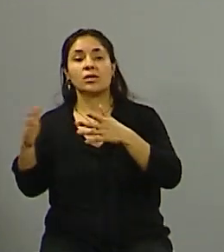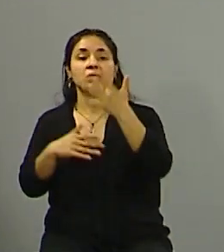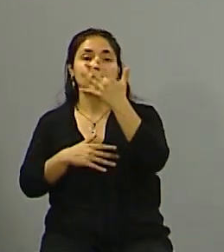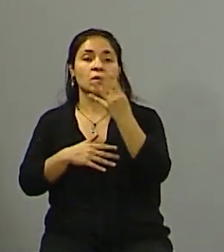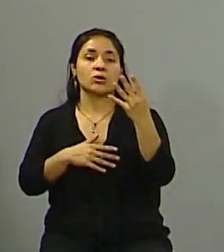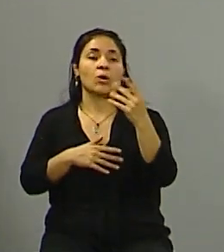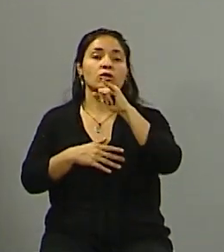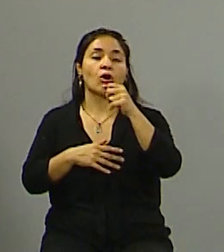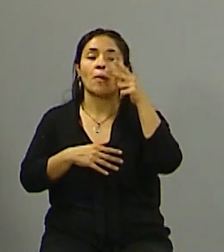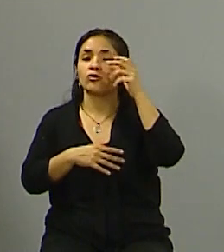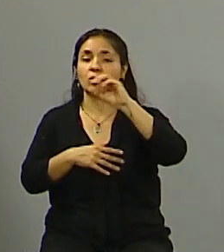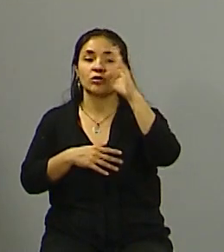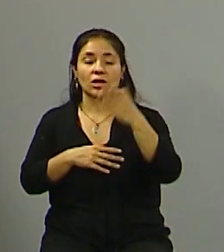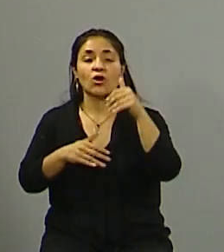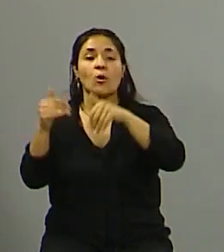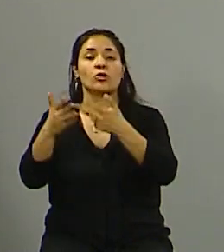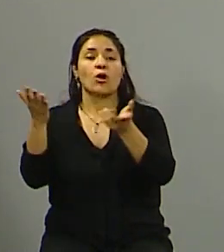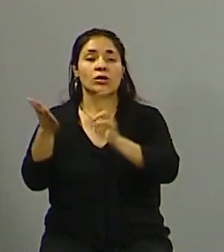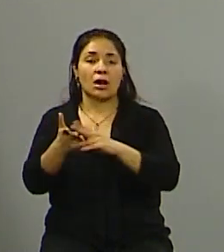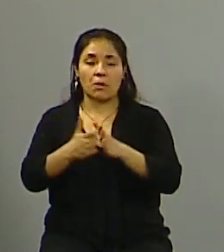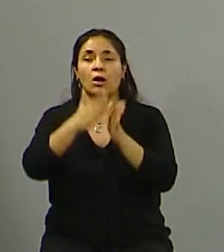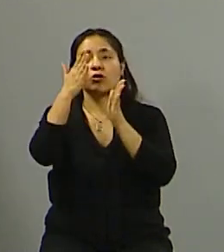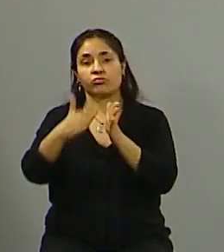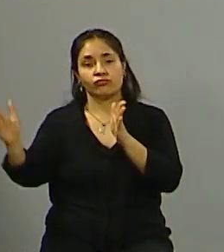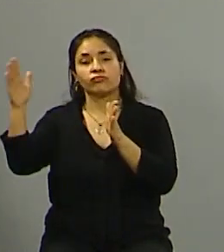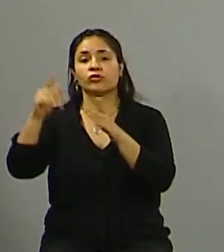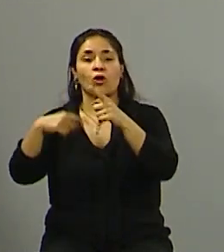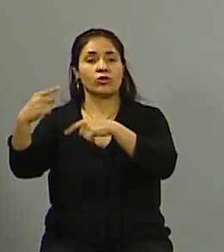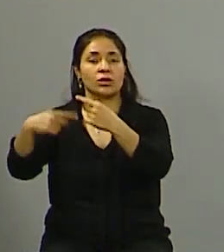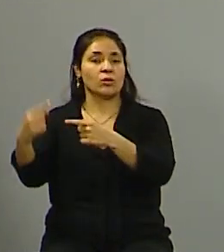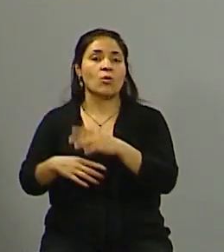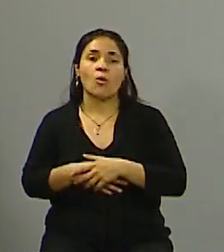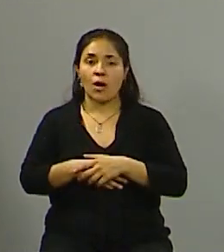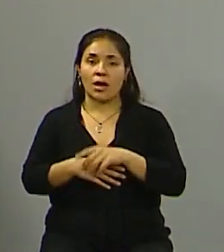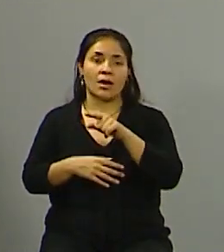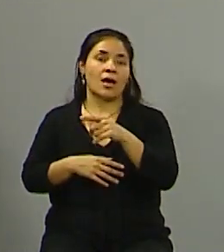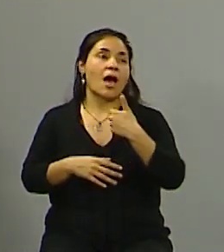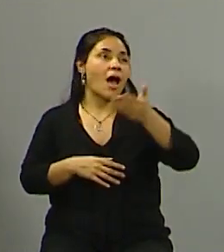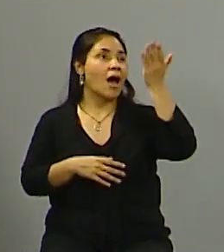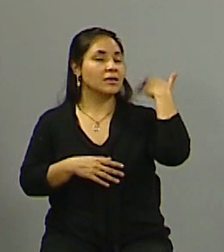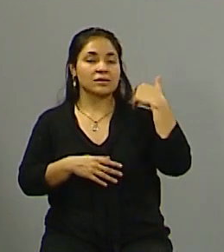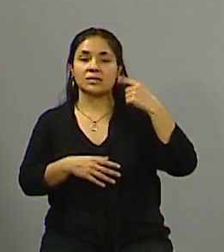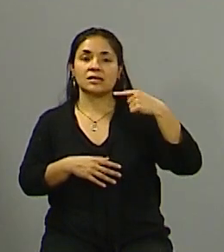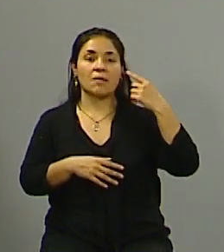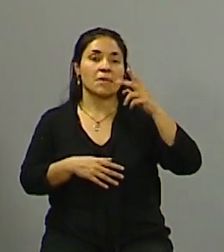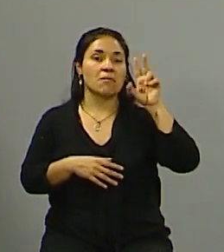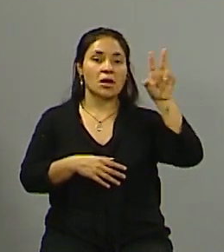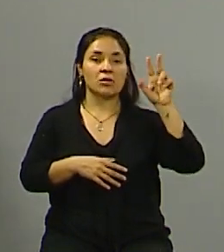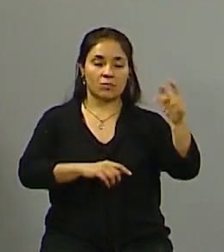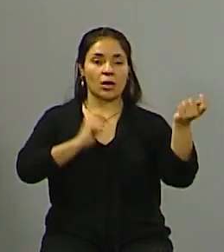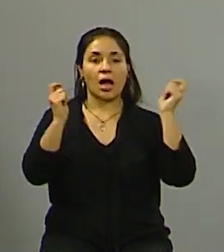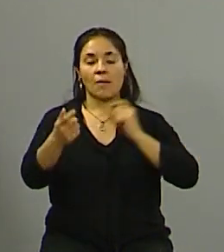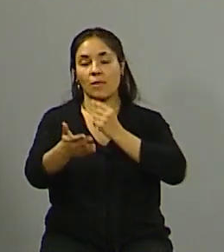% de los votos de un lugar que era históricamente del peronismo pero después